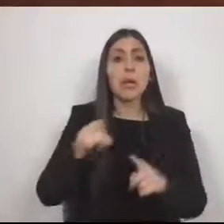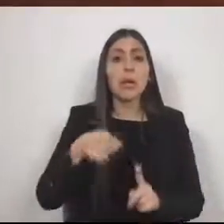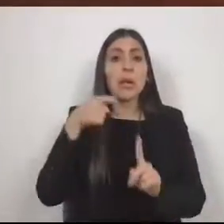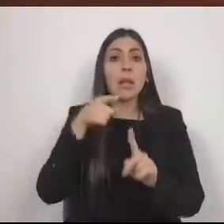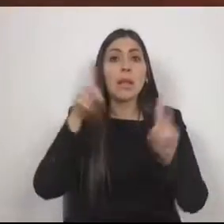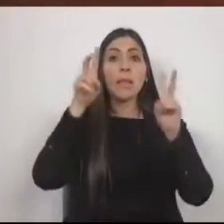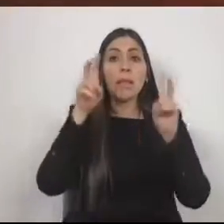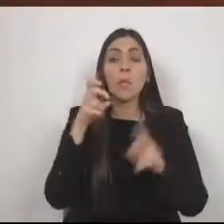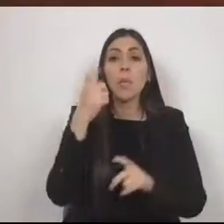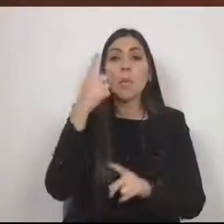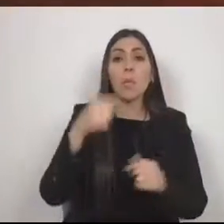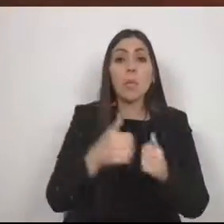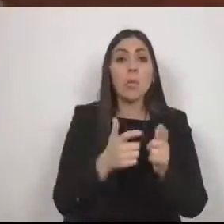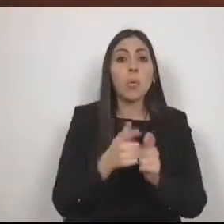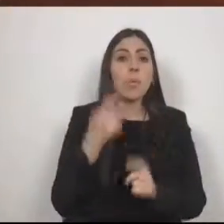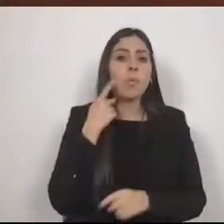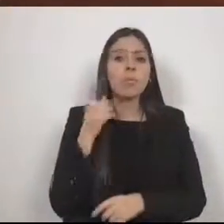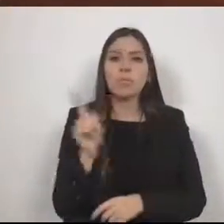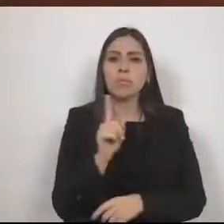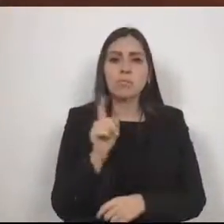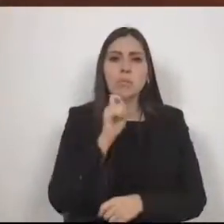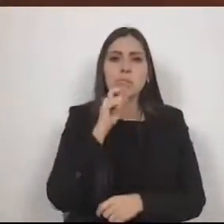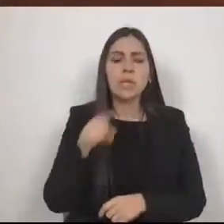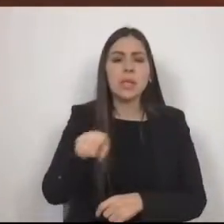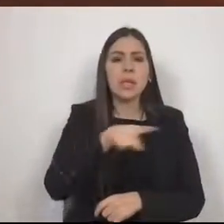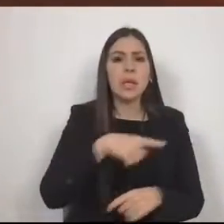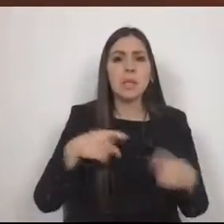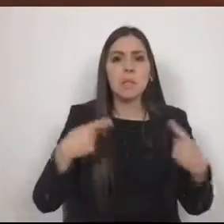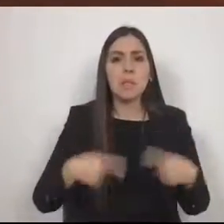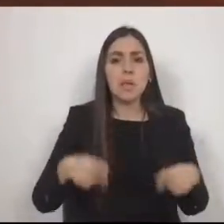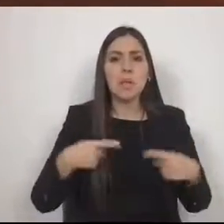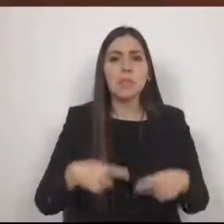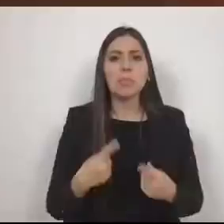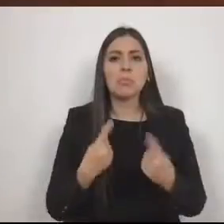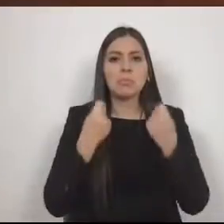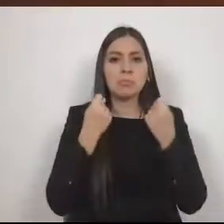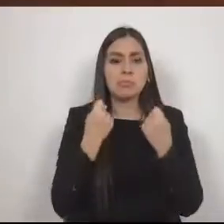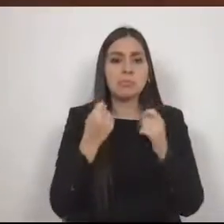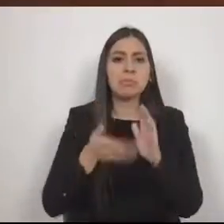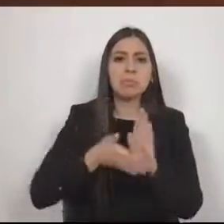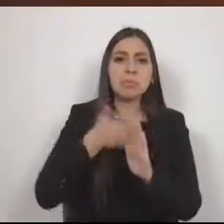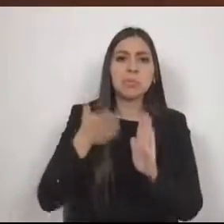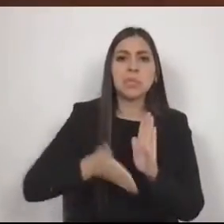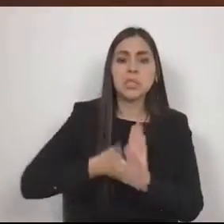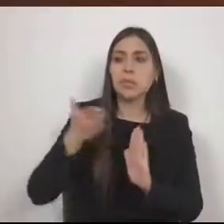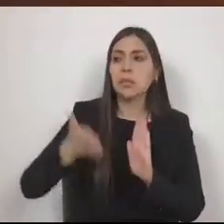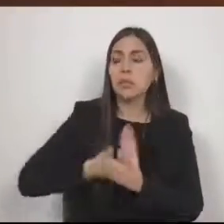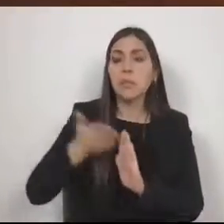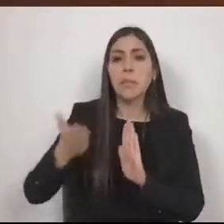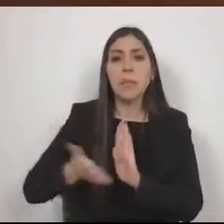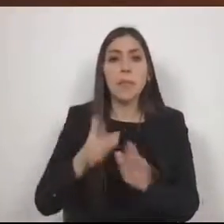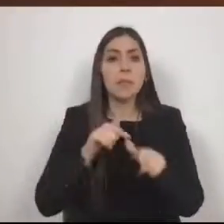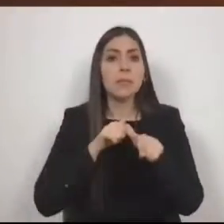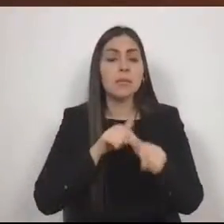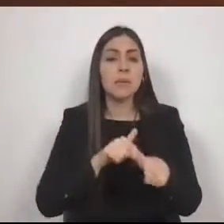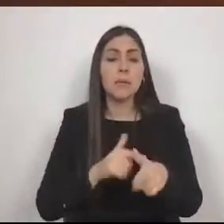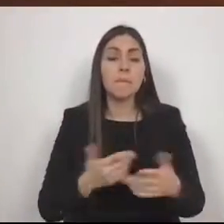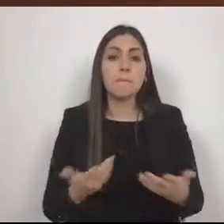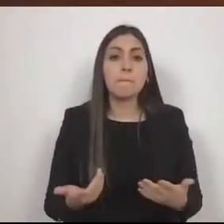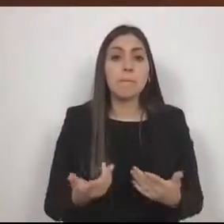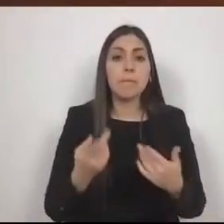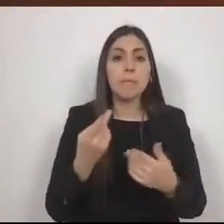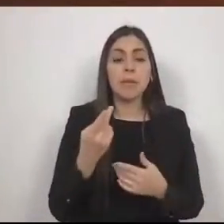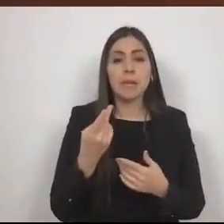que desafortunadamente la propia gente ha seguido construyendo y que sí es importante que este